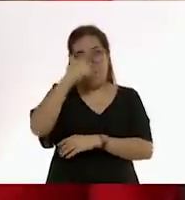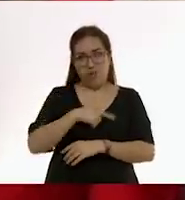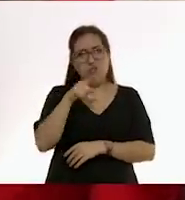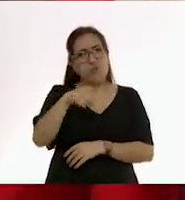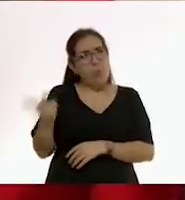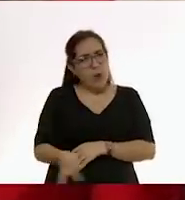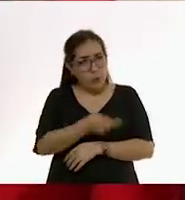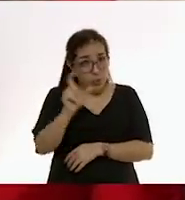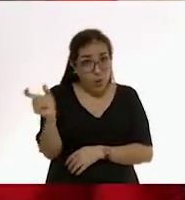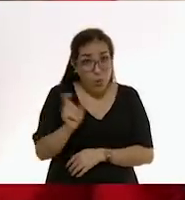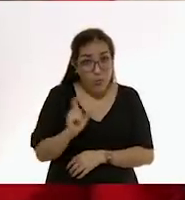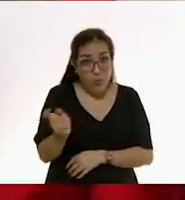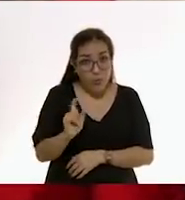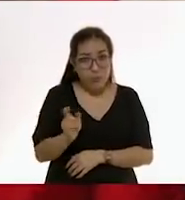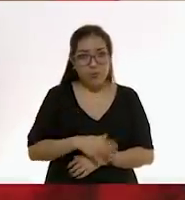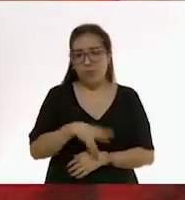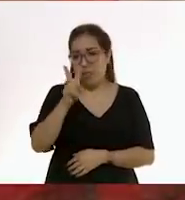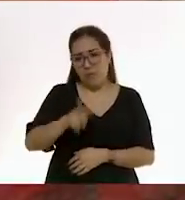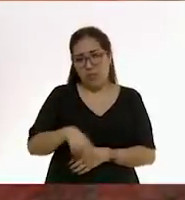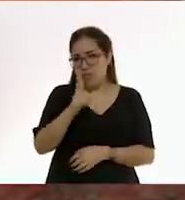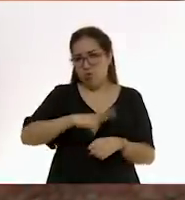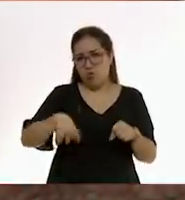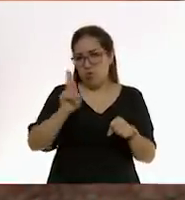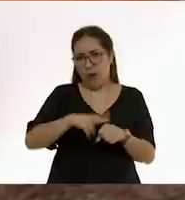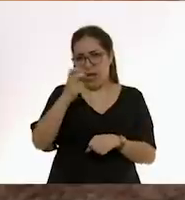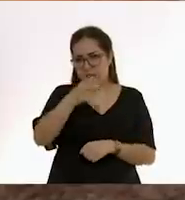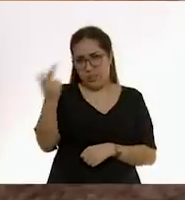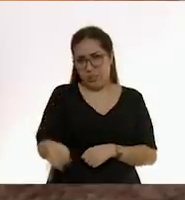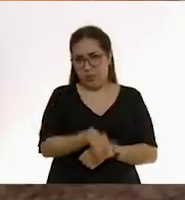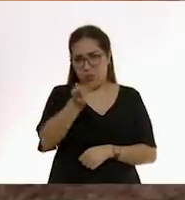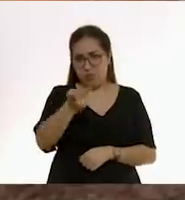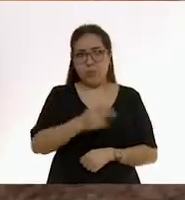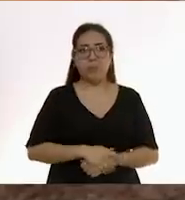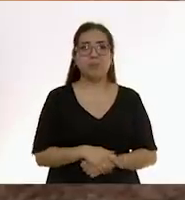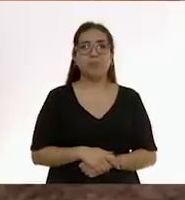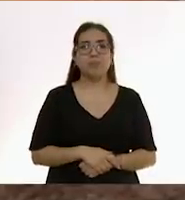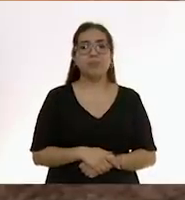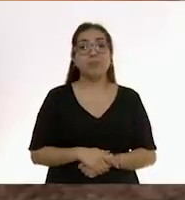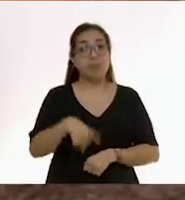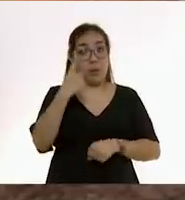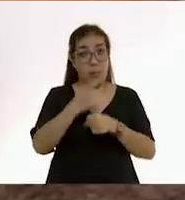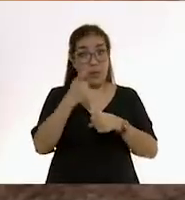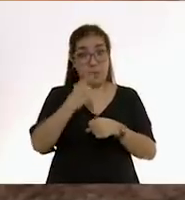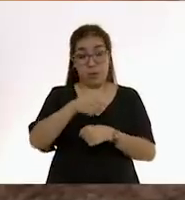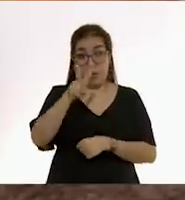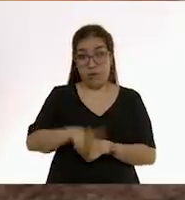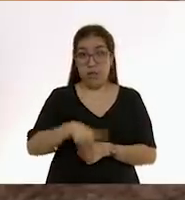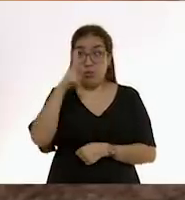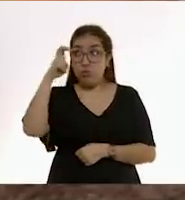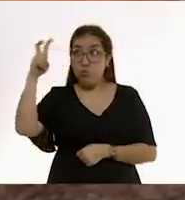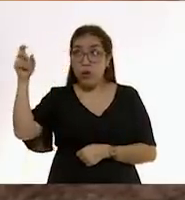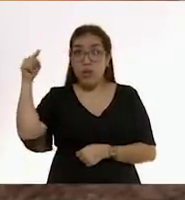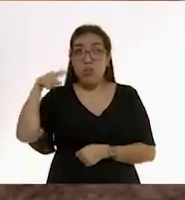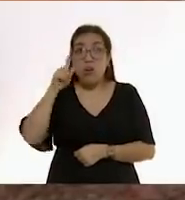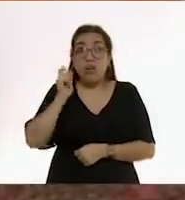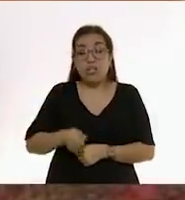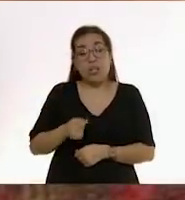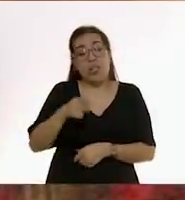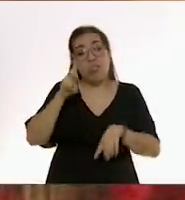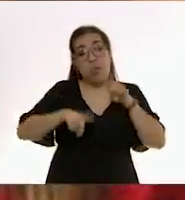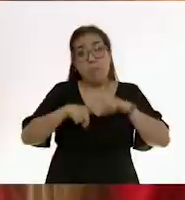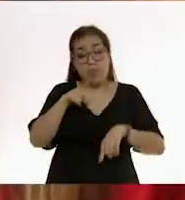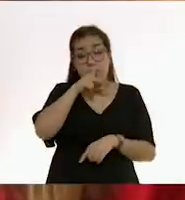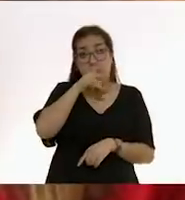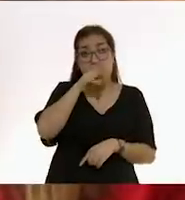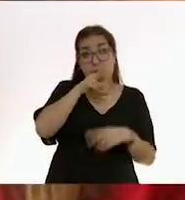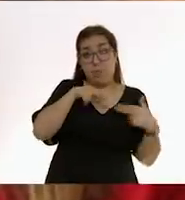va a dormir toda la noche? Y es una pregunta muy válida y muy importante. Lo primero es entender que el sueño es un asunto genético. Los bebés duermen distinto de acuerdo a la